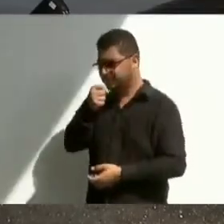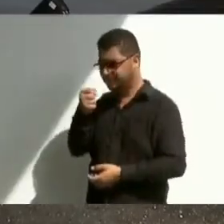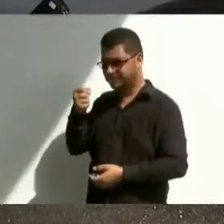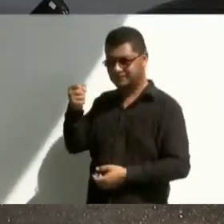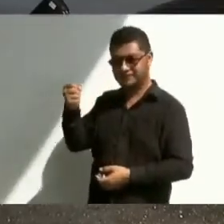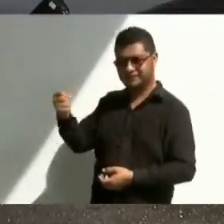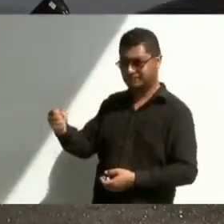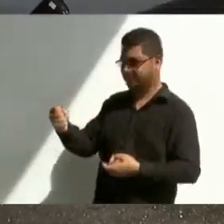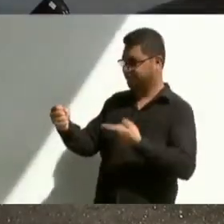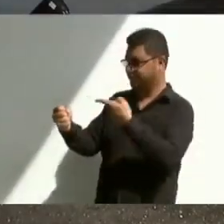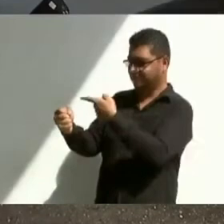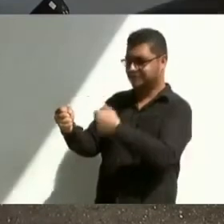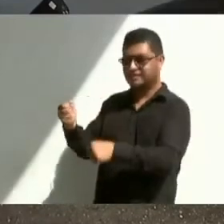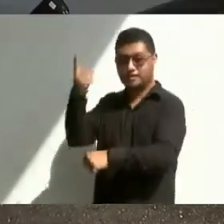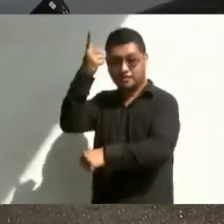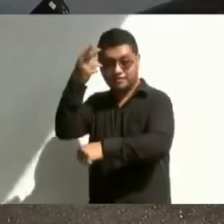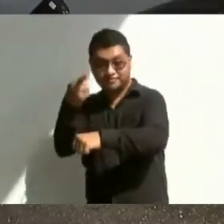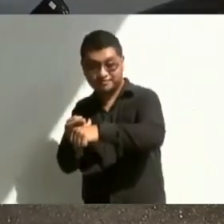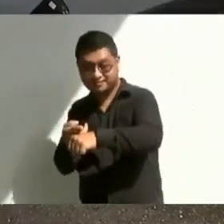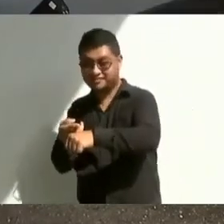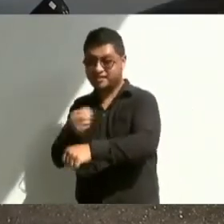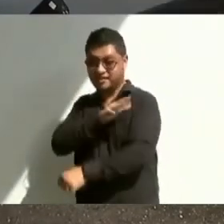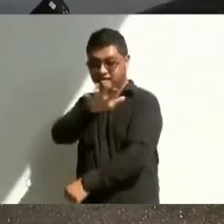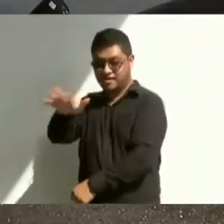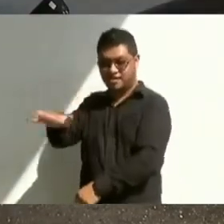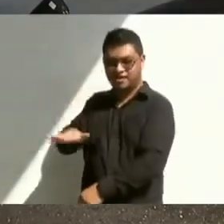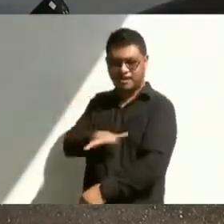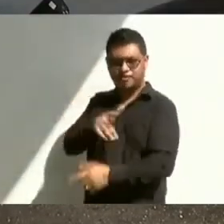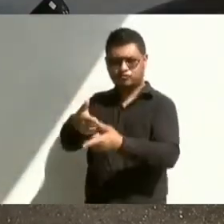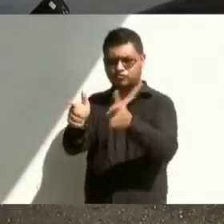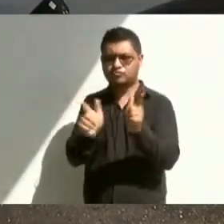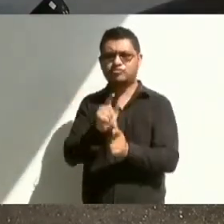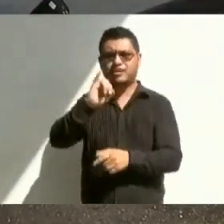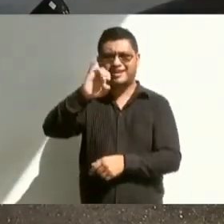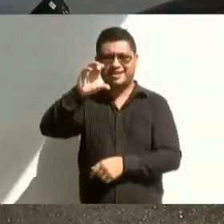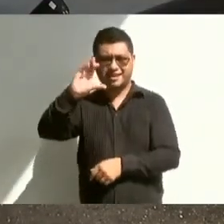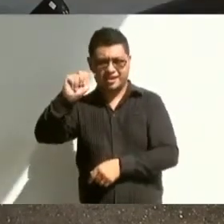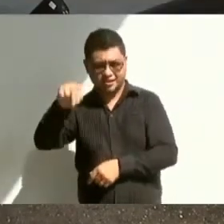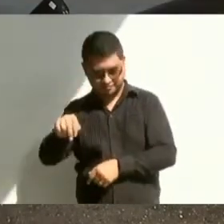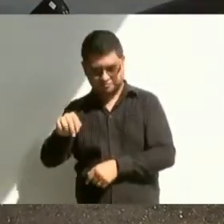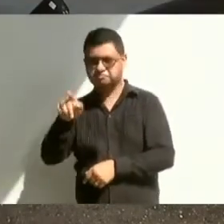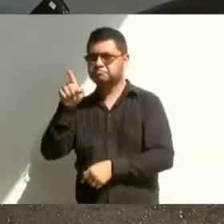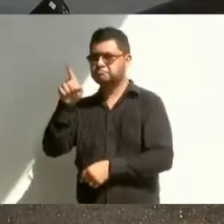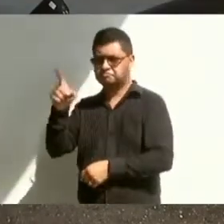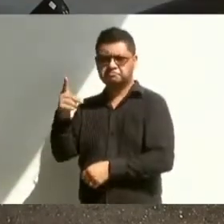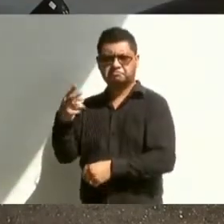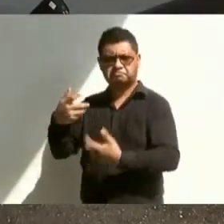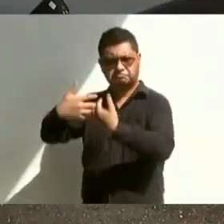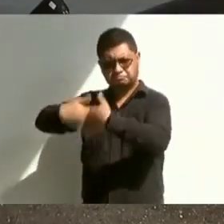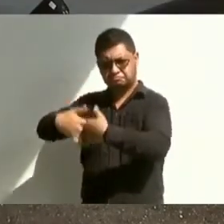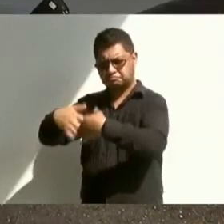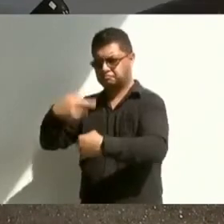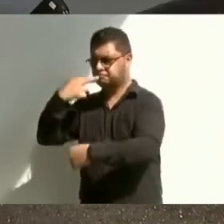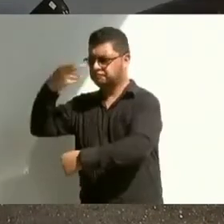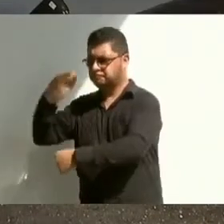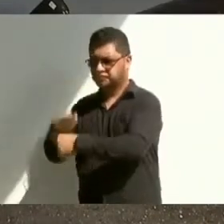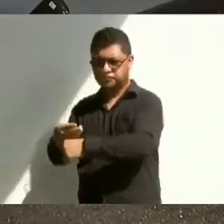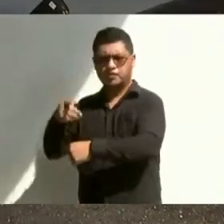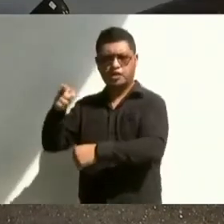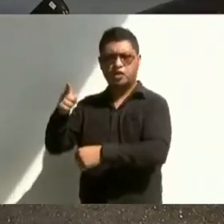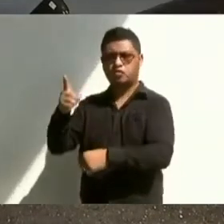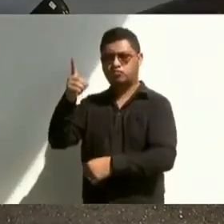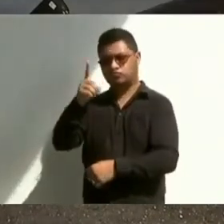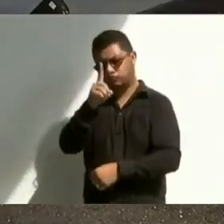la directora general del Grupo ICA, empresa encargada del tramo 4, doctora